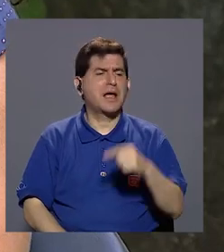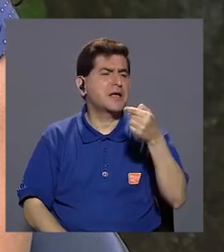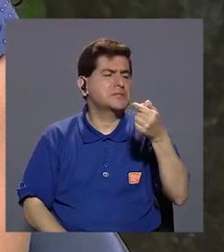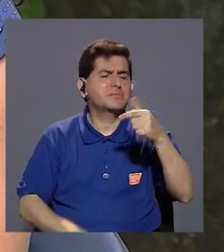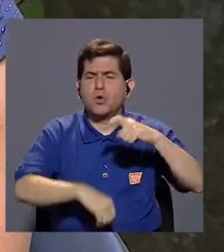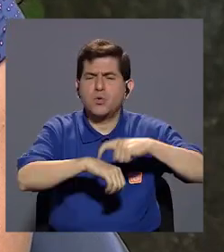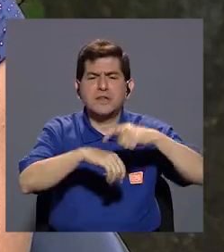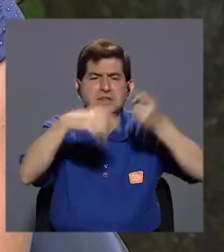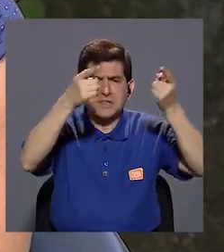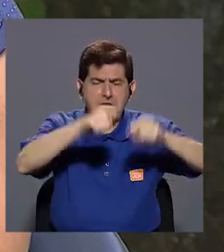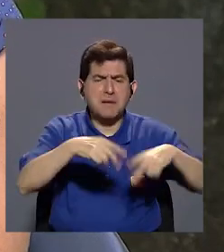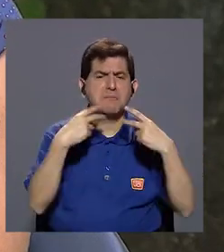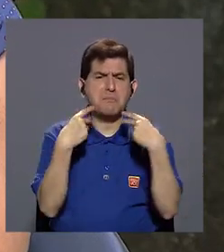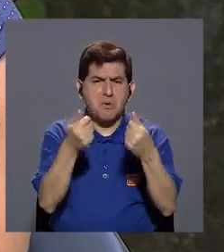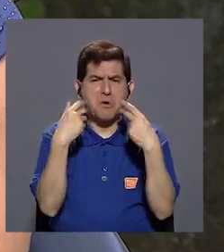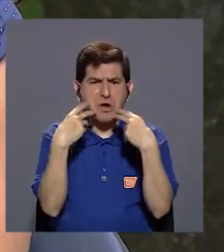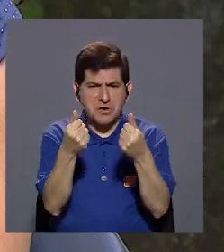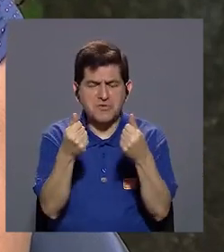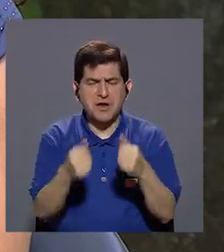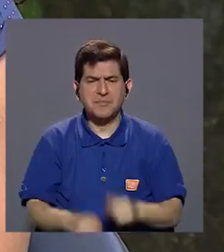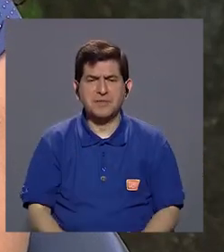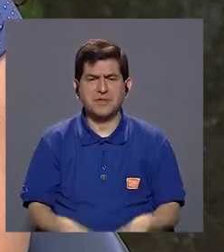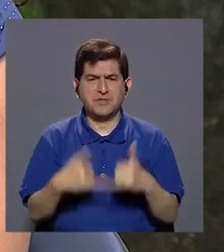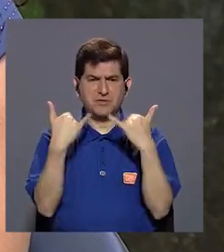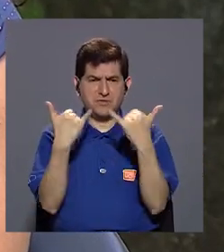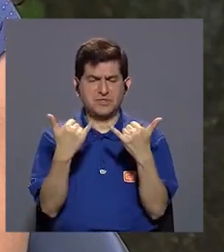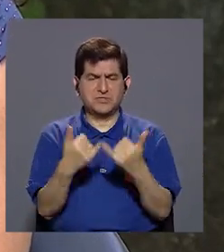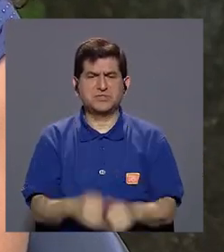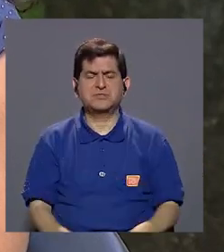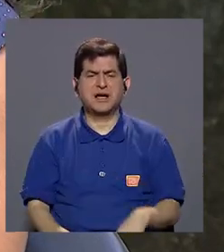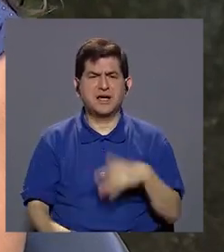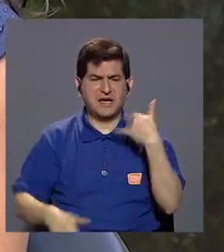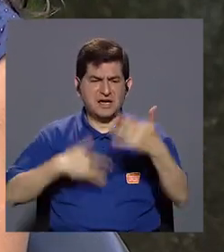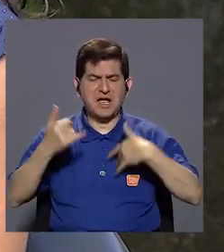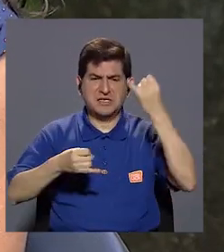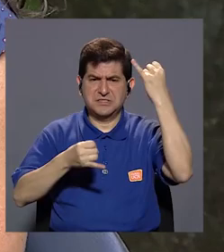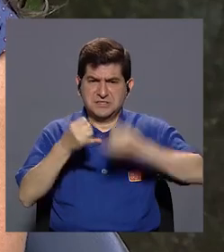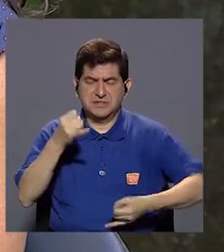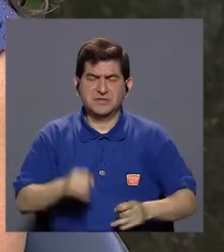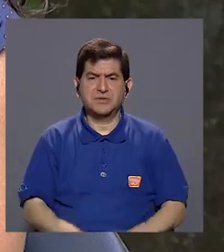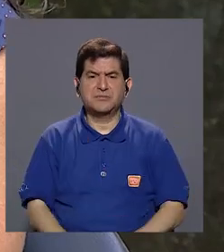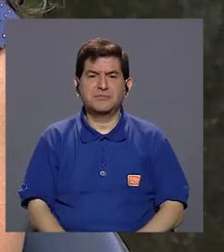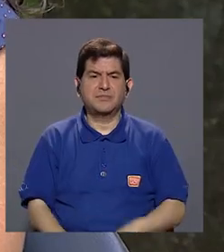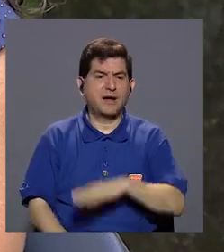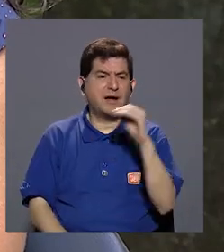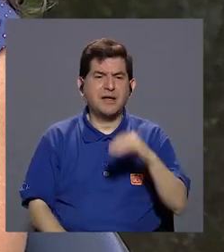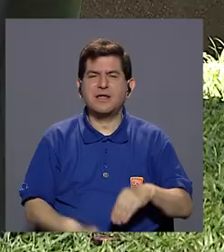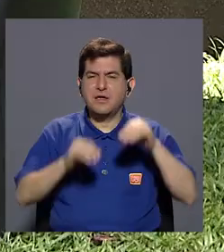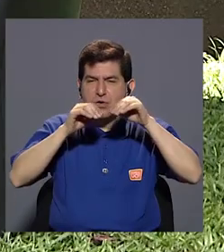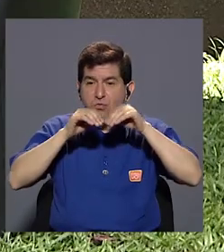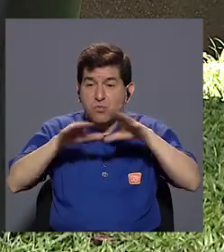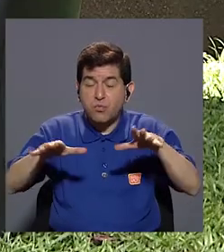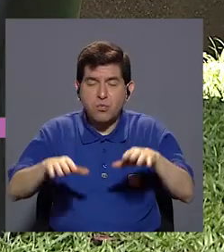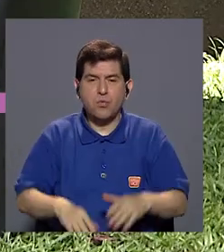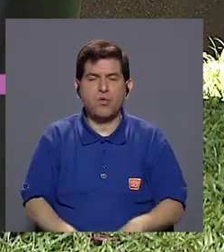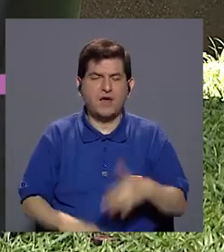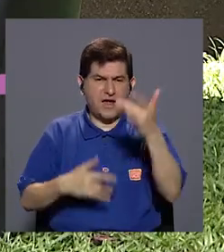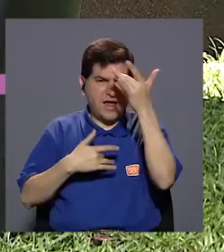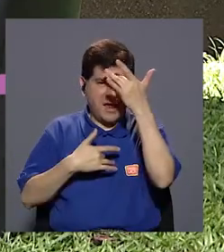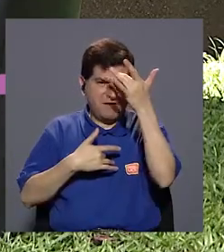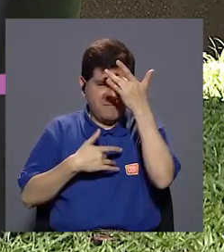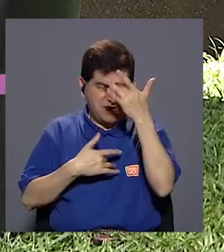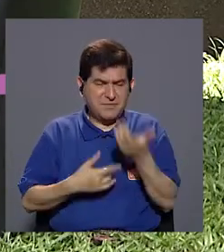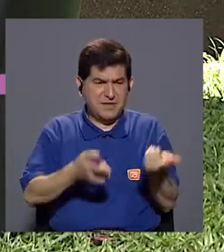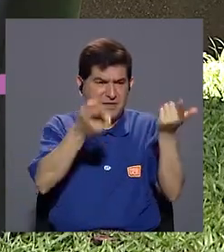corto el periodo en que se da y es rápido, ¿verdad?, que pasan los síntomas. Y Gina, ¿qué tan contagiosas pueden ser las